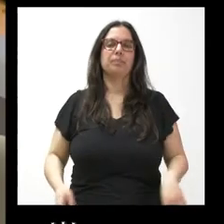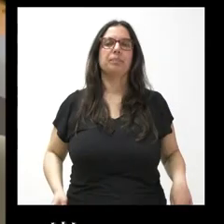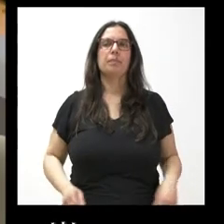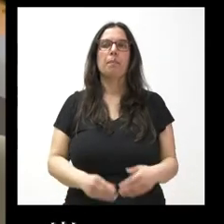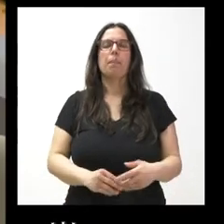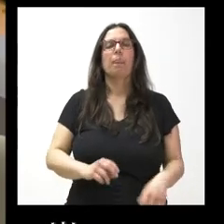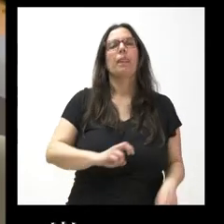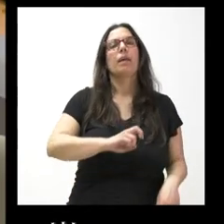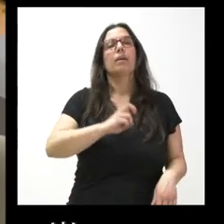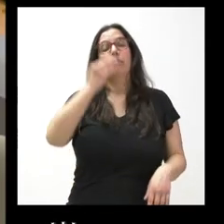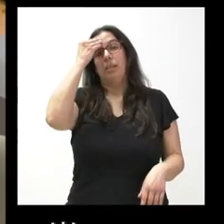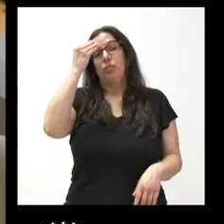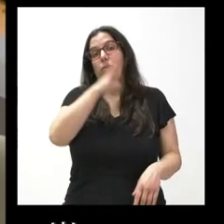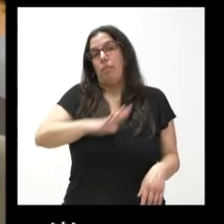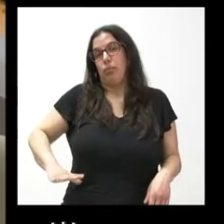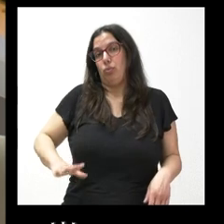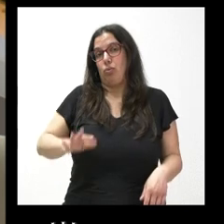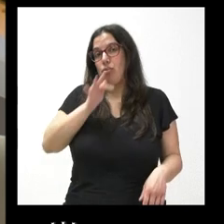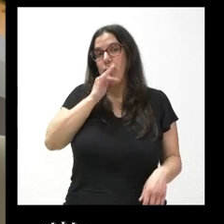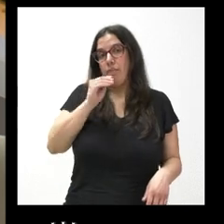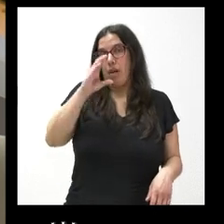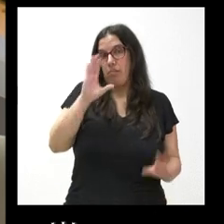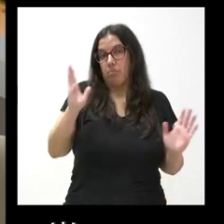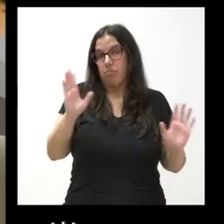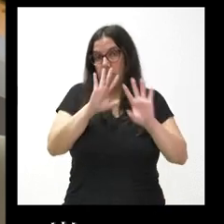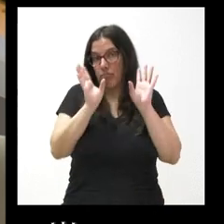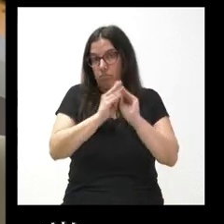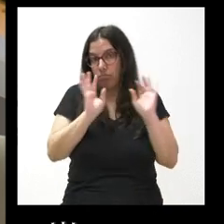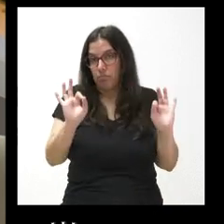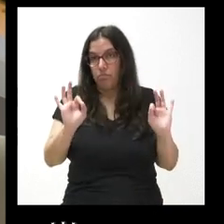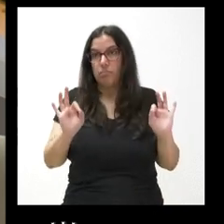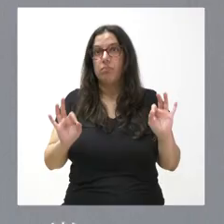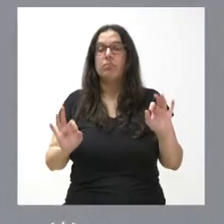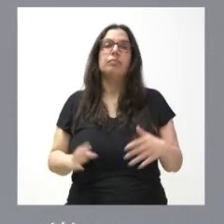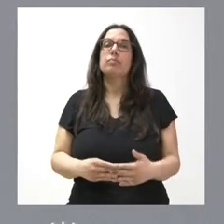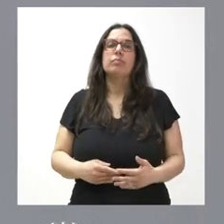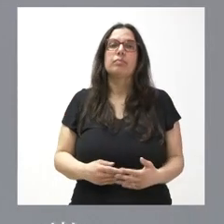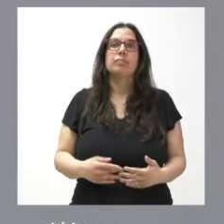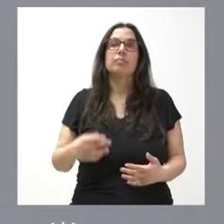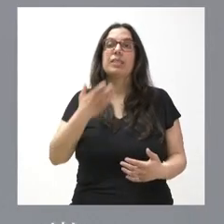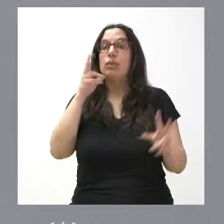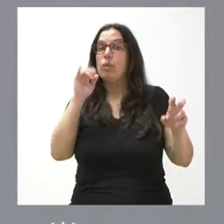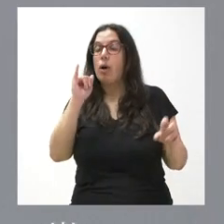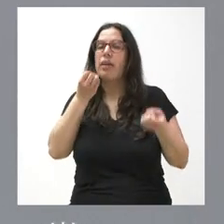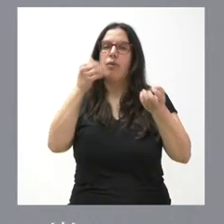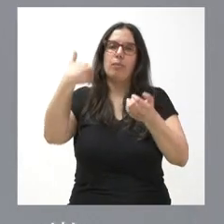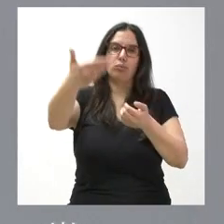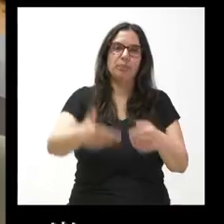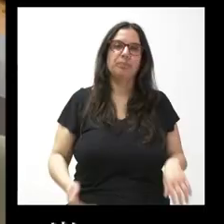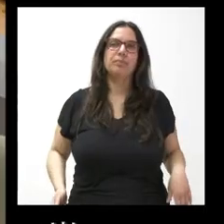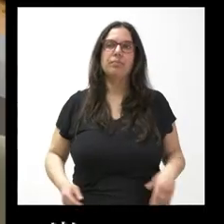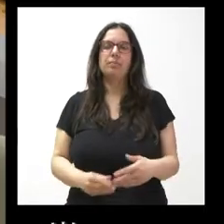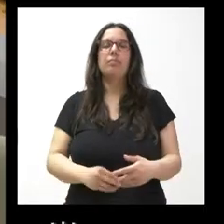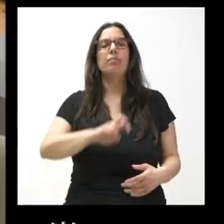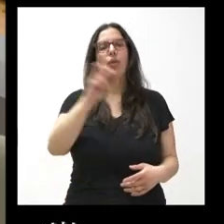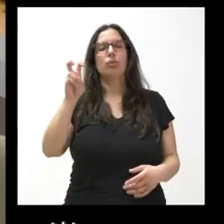Entiendo, por tanto, que de momento no van a incrementar esta cantidad, ¿no? Cuando tengamos novedades, les iremos informando en este asunto. Vale,